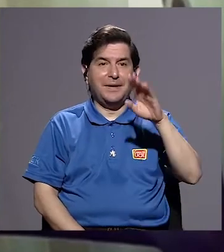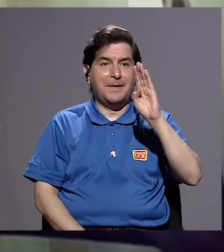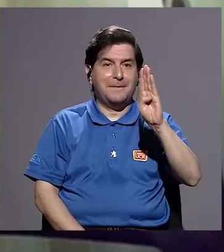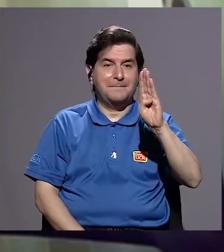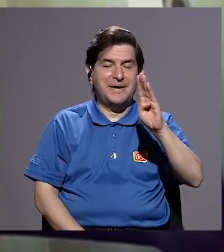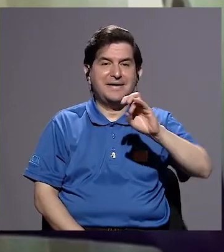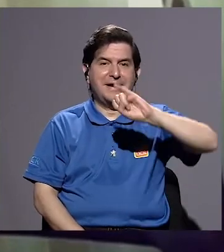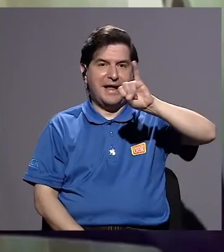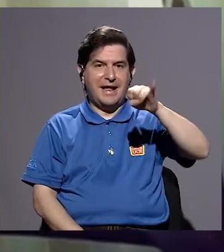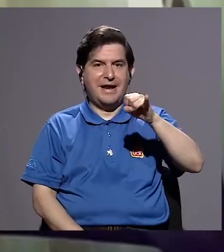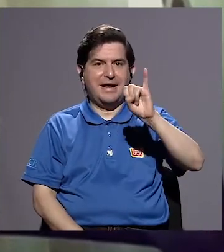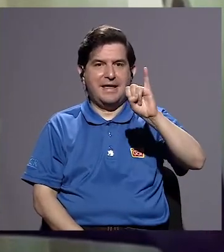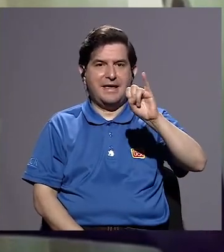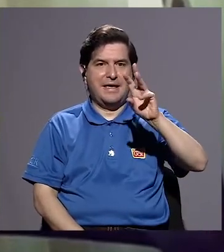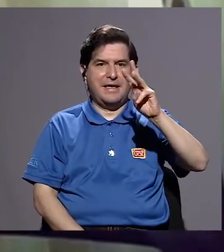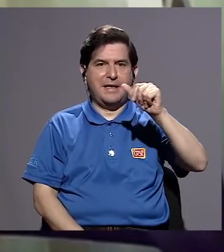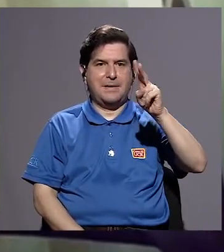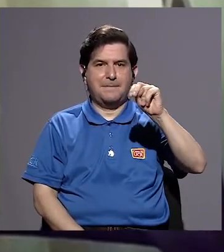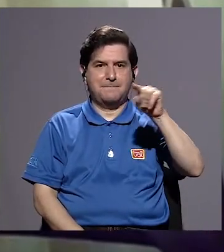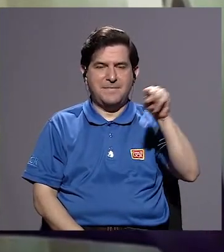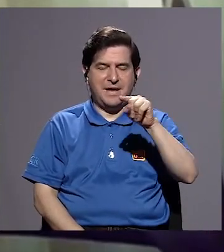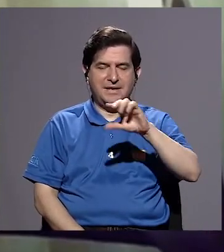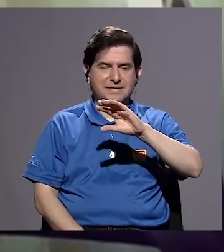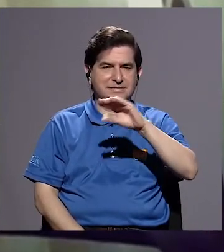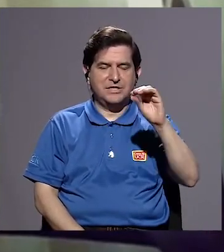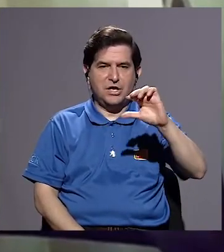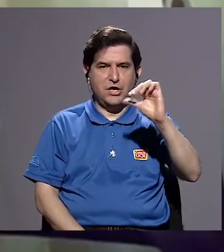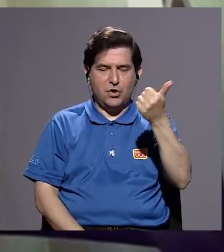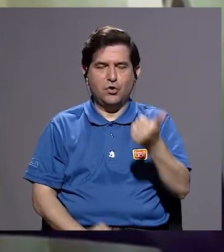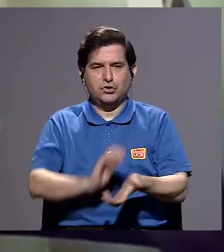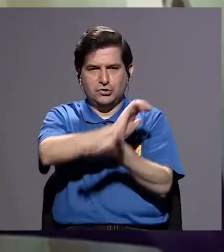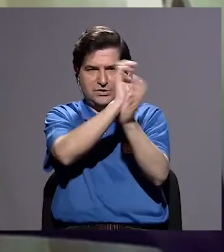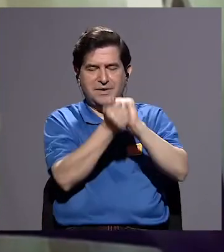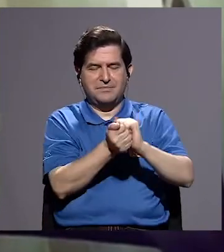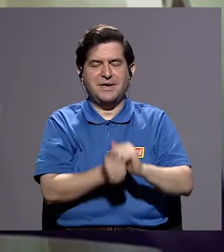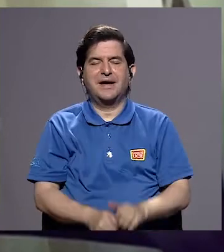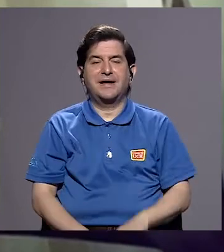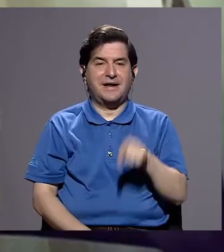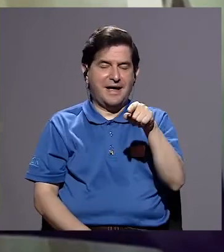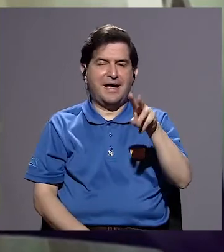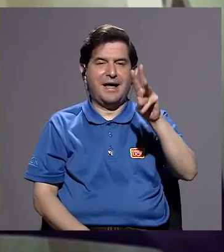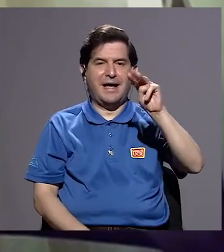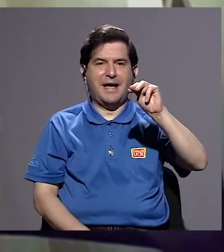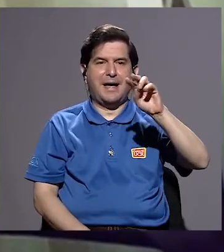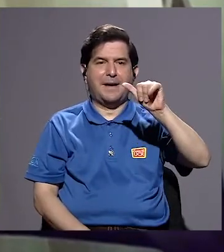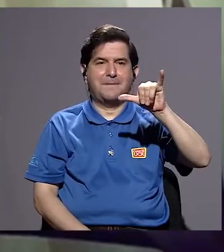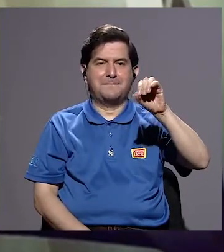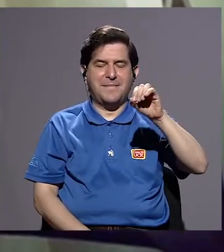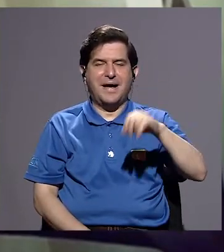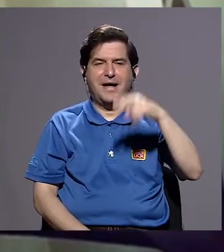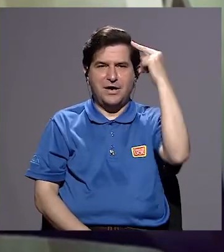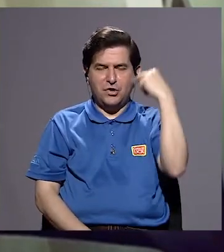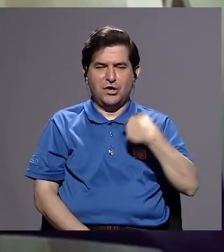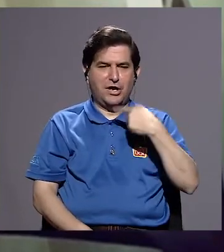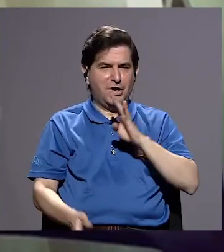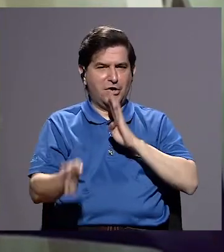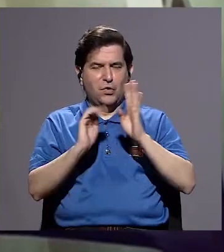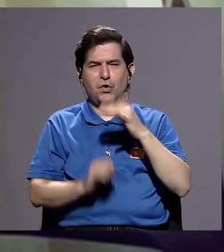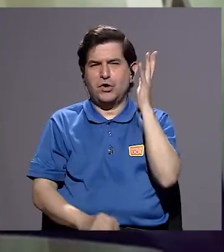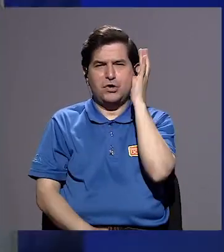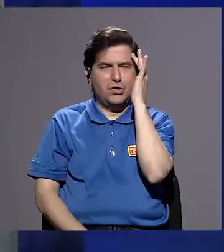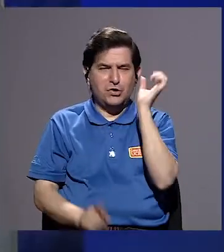Bernal Jiménez y otros le dieron vuelta. Por eso se llama el Mayo Negro. Y yo hablé en ese entonces muy